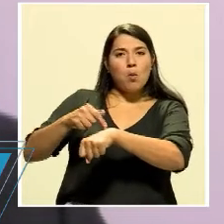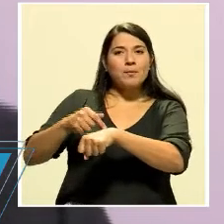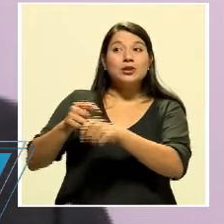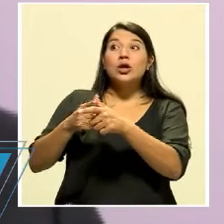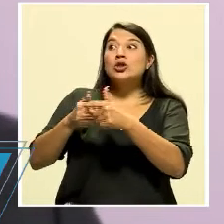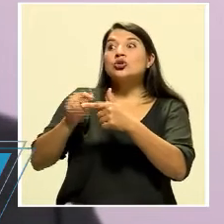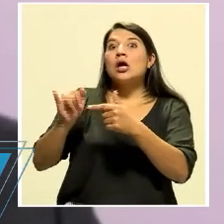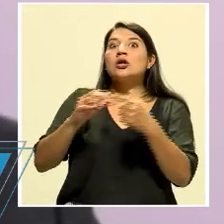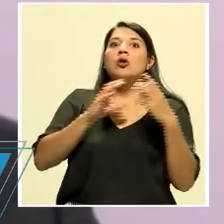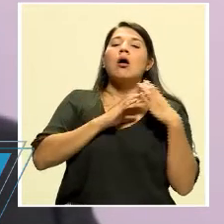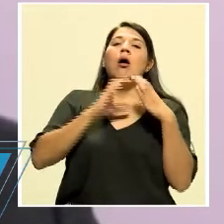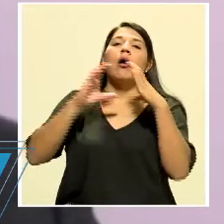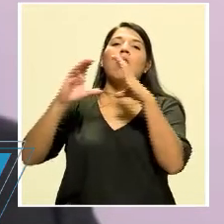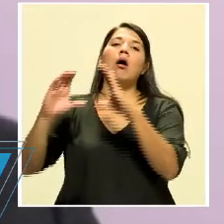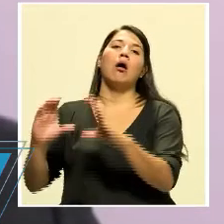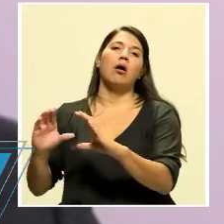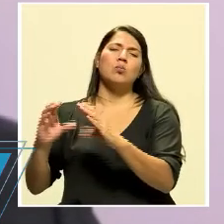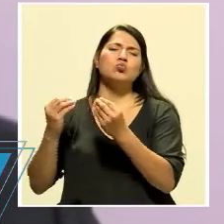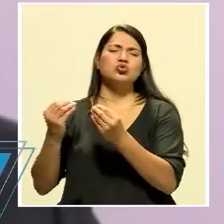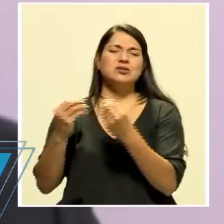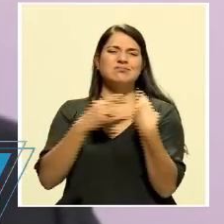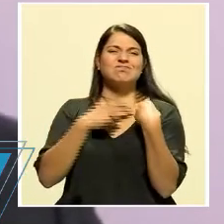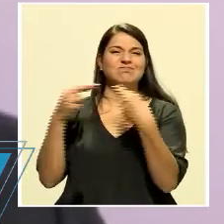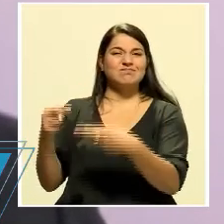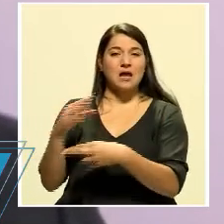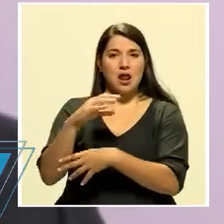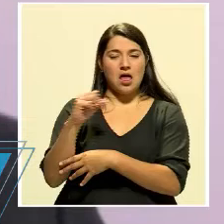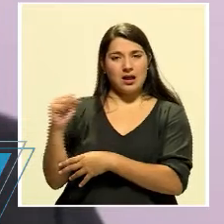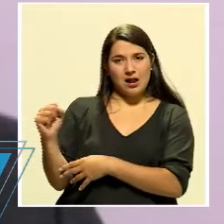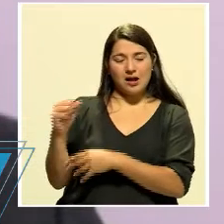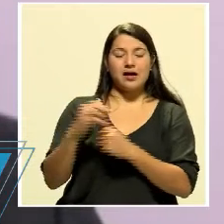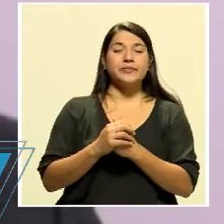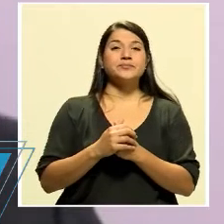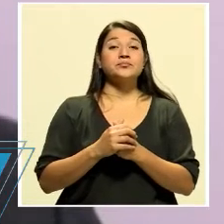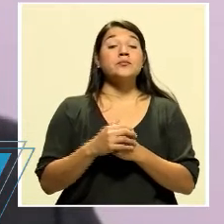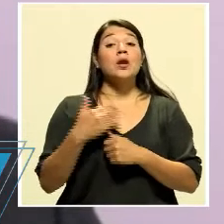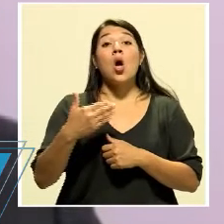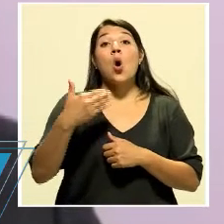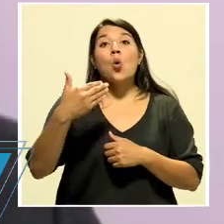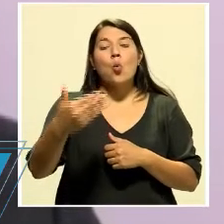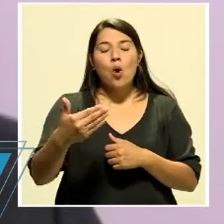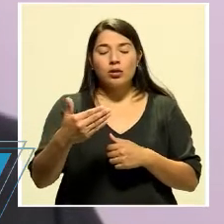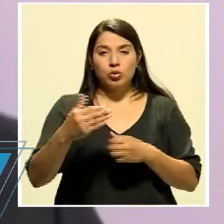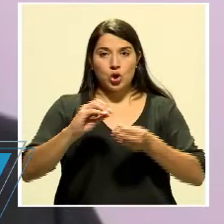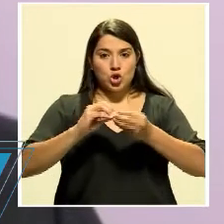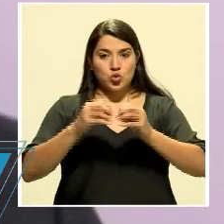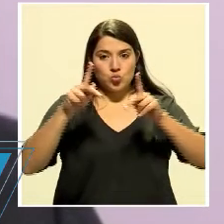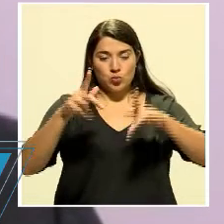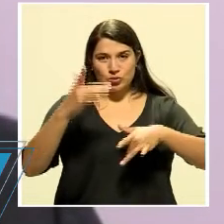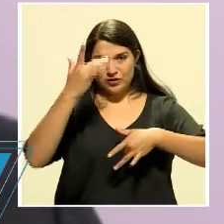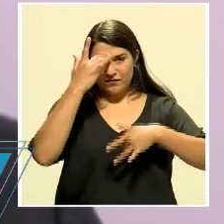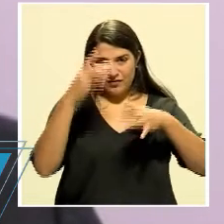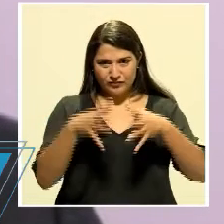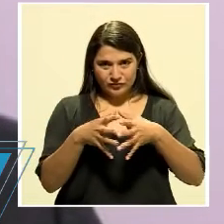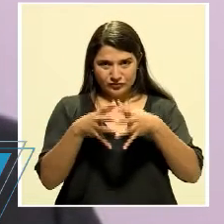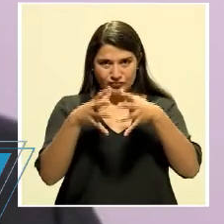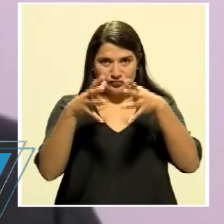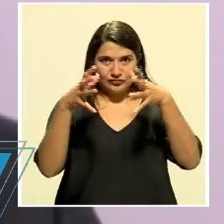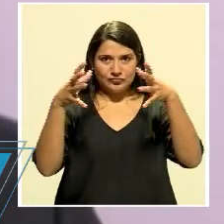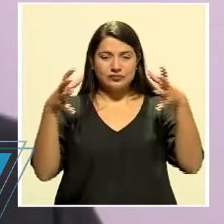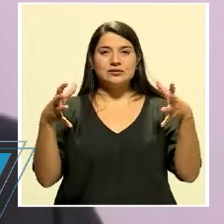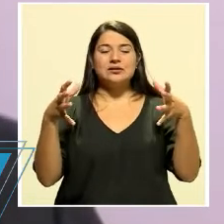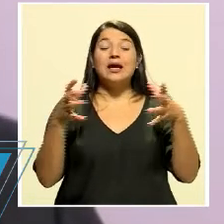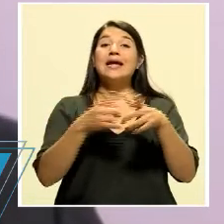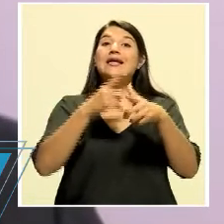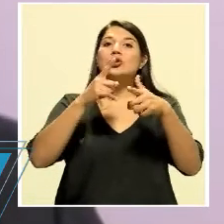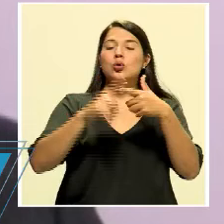la mayoría, aquí lo complicado en realidad, obviamente los casos en momentos que se aceleran de una forma muy importante,